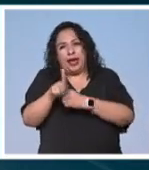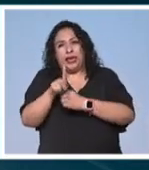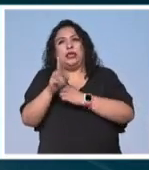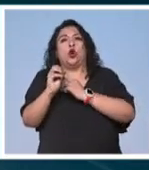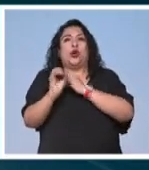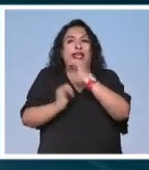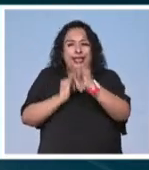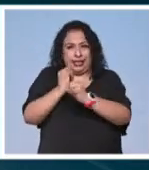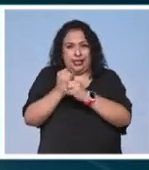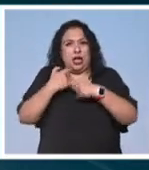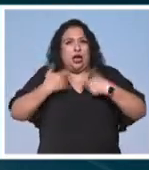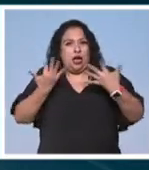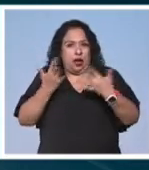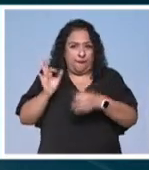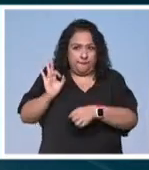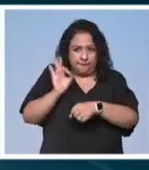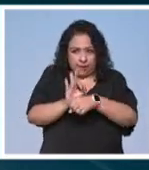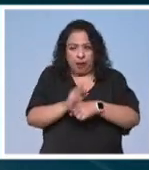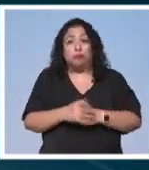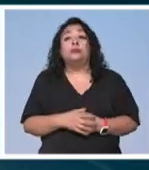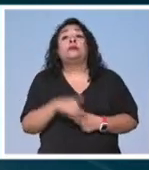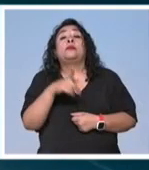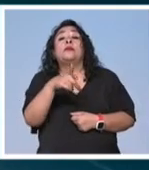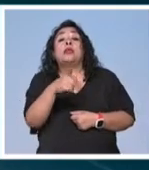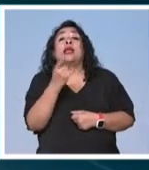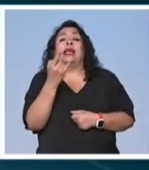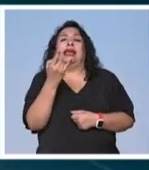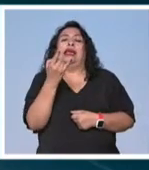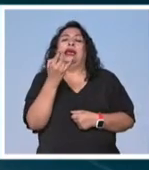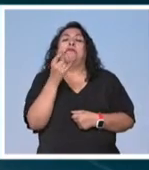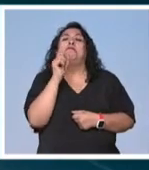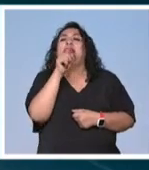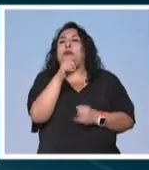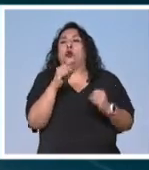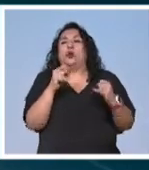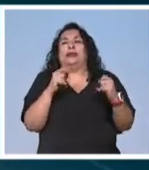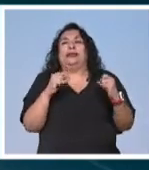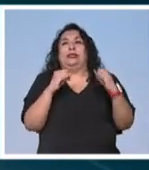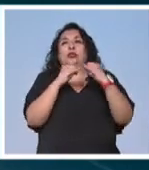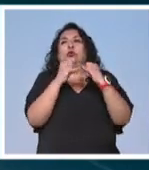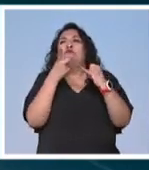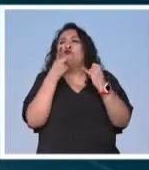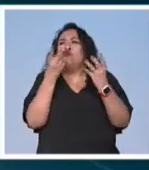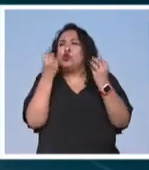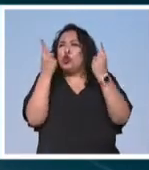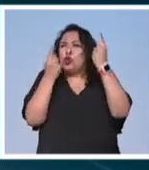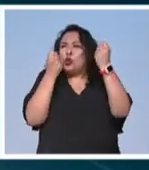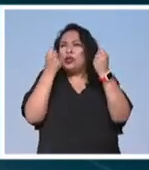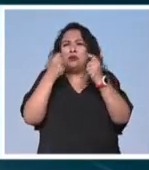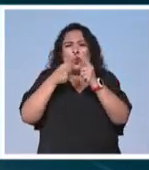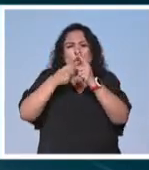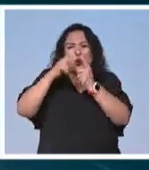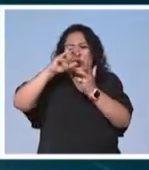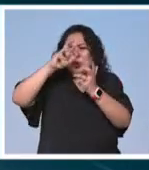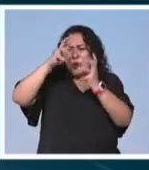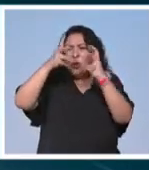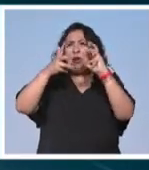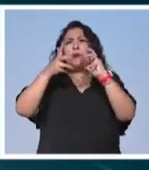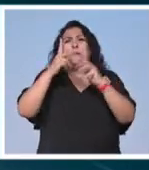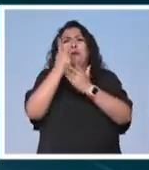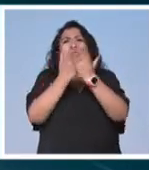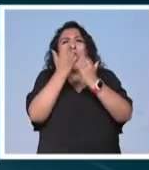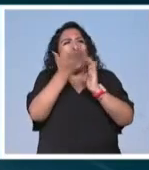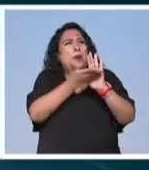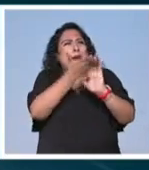internacionales La dependencia indicó que el turismo masivo el cambio climático y los proyectos de